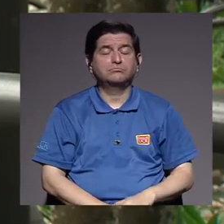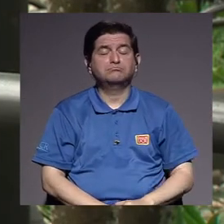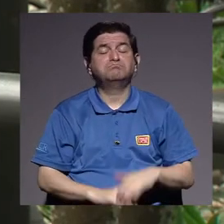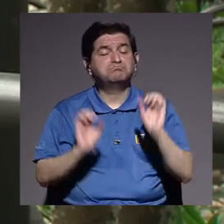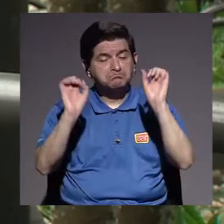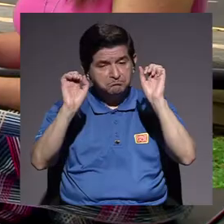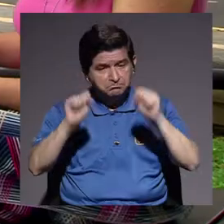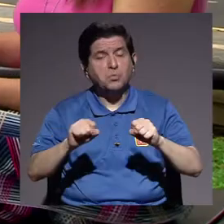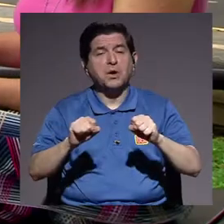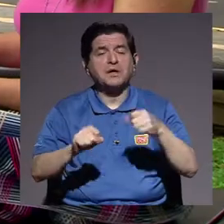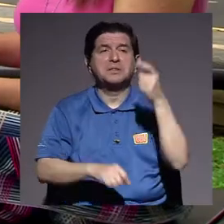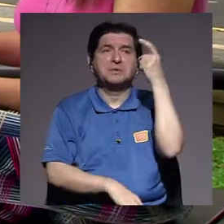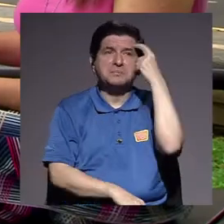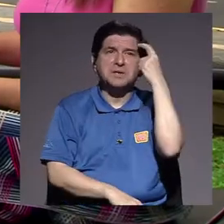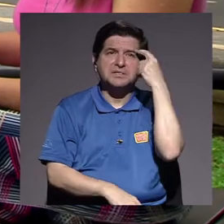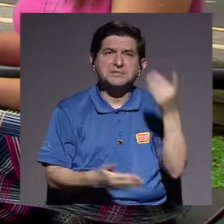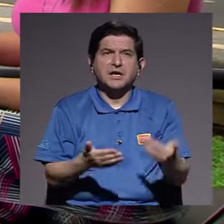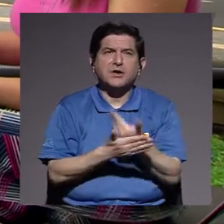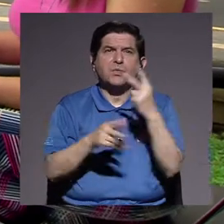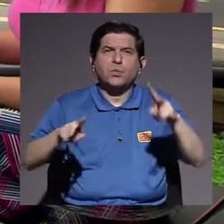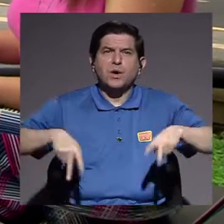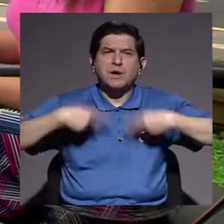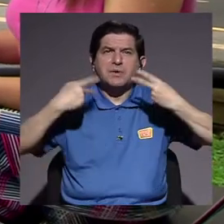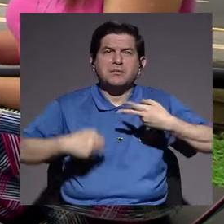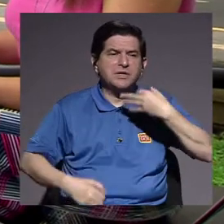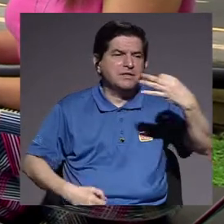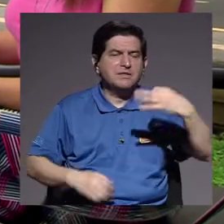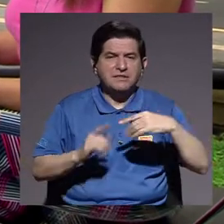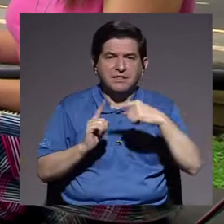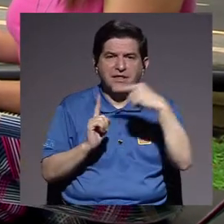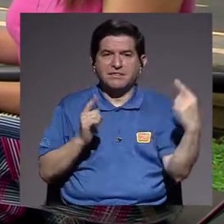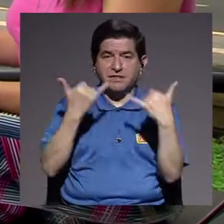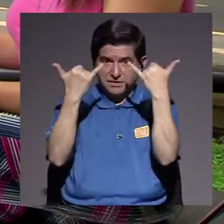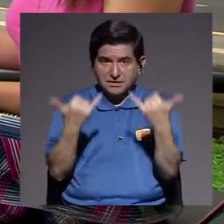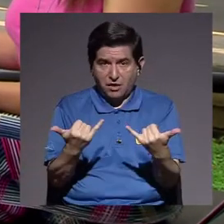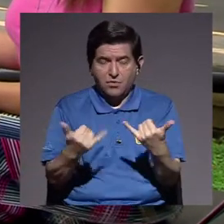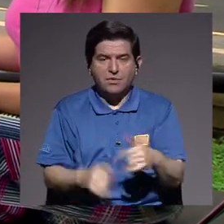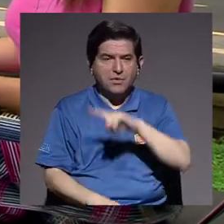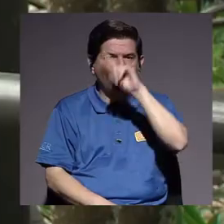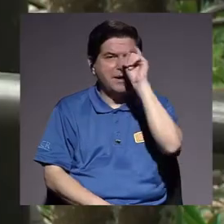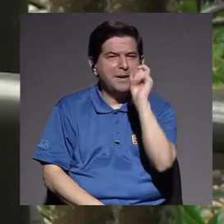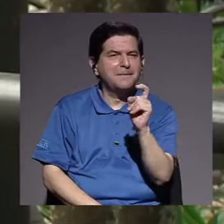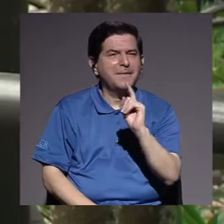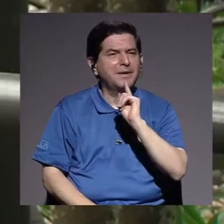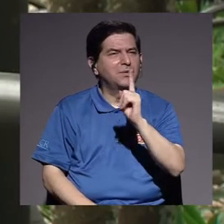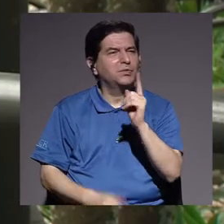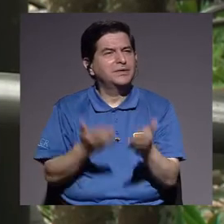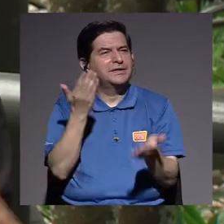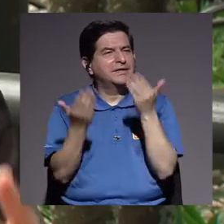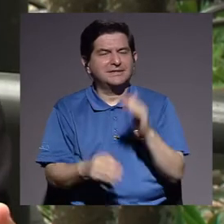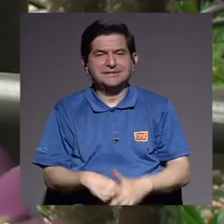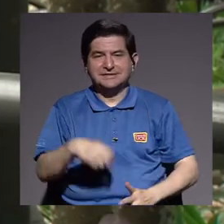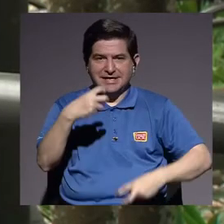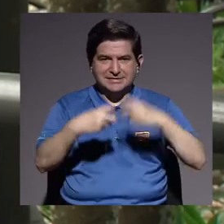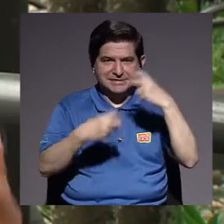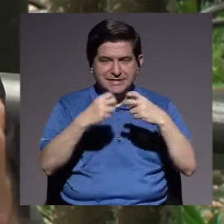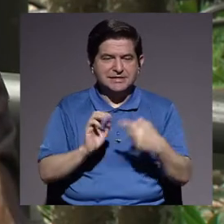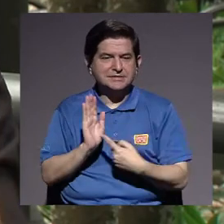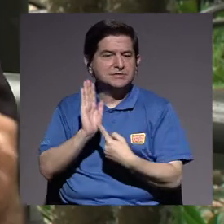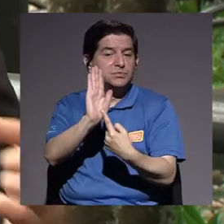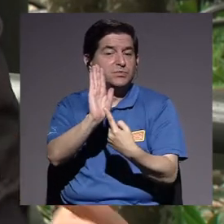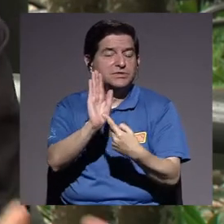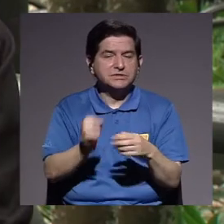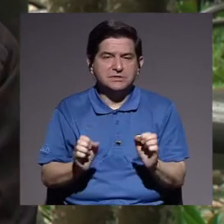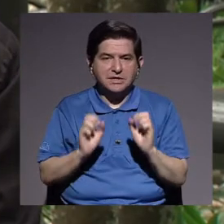pensar una nueva vida cotidiana a partir de ahora, ¿verdad? La pregunta que uno podría decir es que la crisis alumbra la